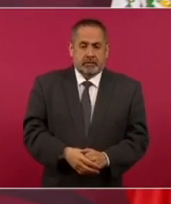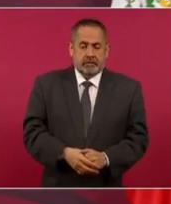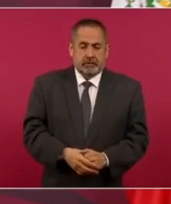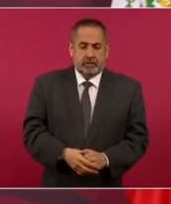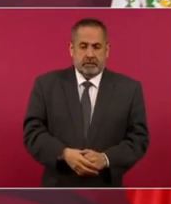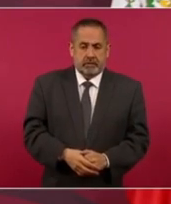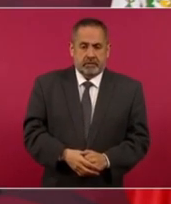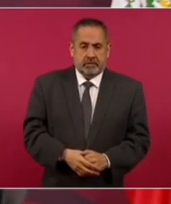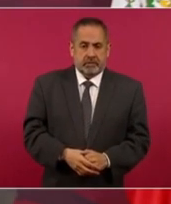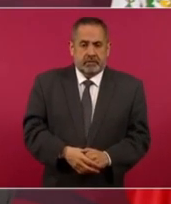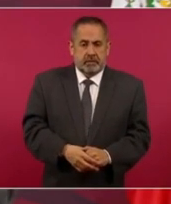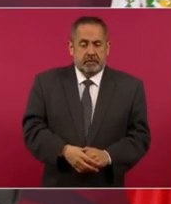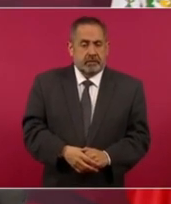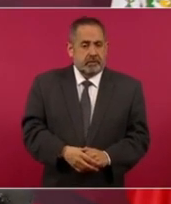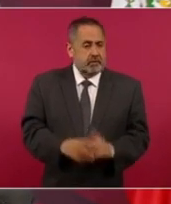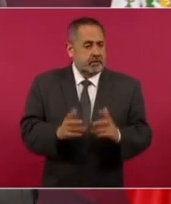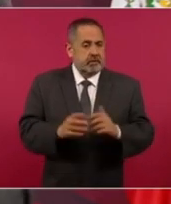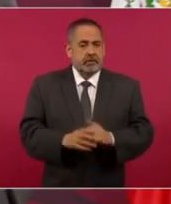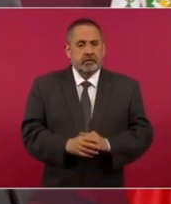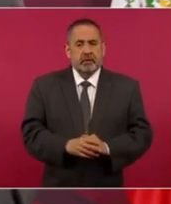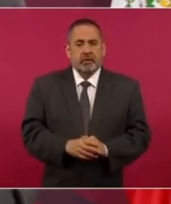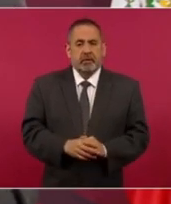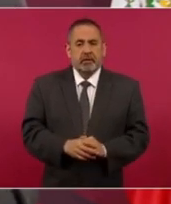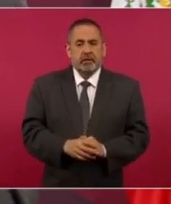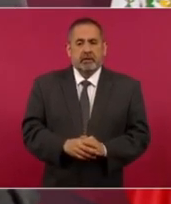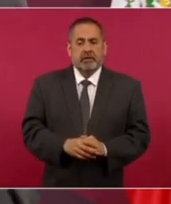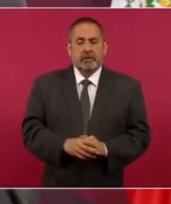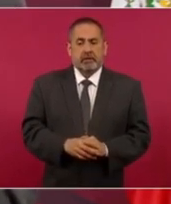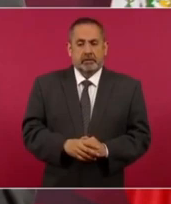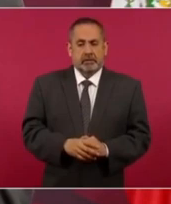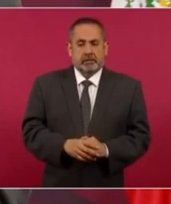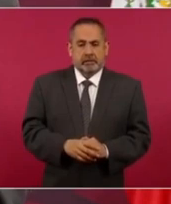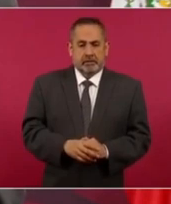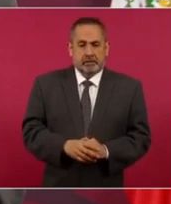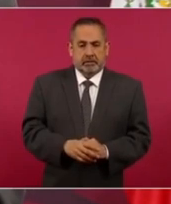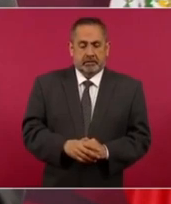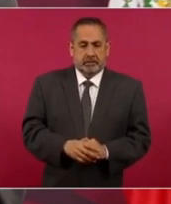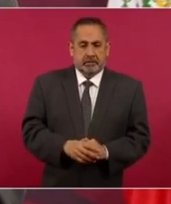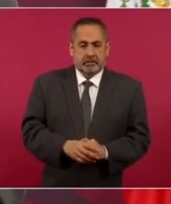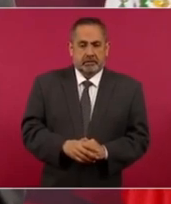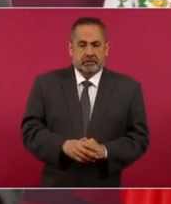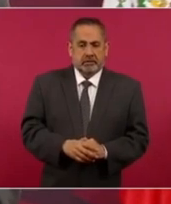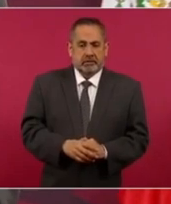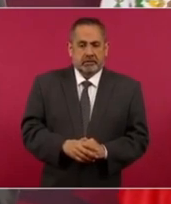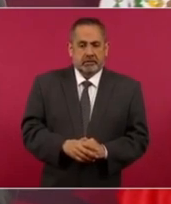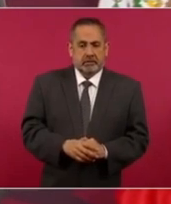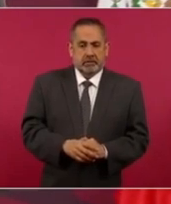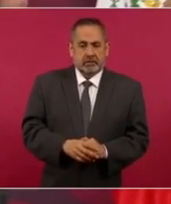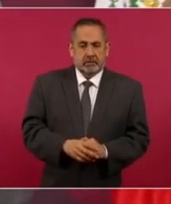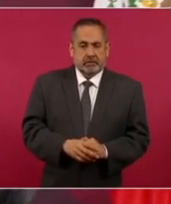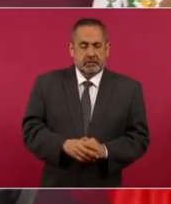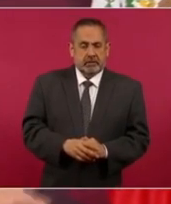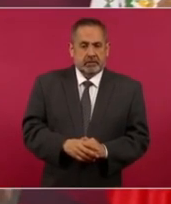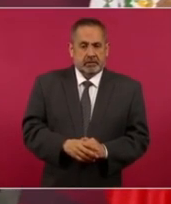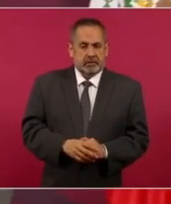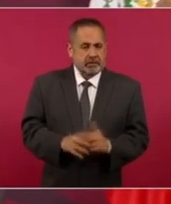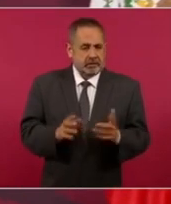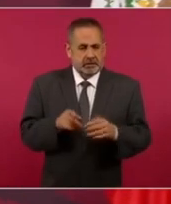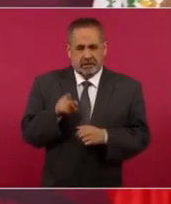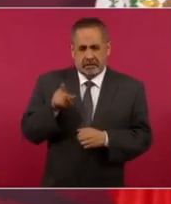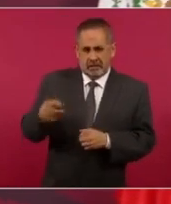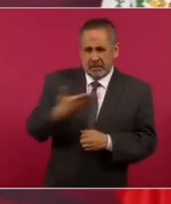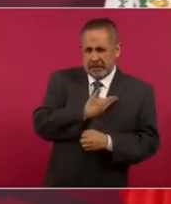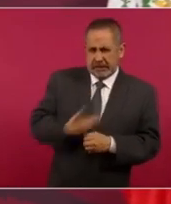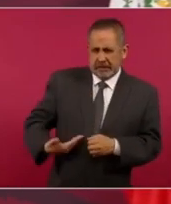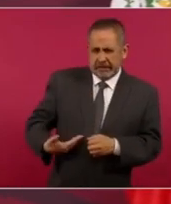Pero entonces, ¿qué no sabía el presidente?